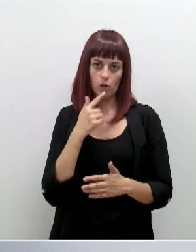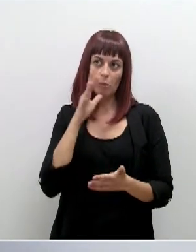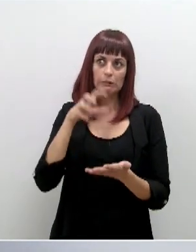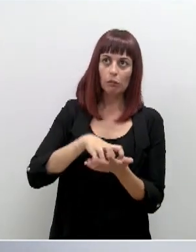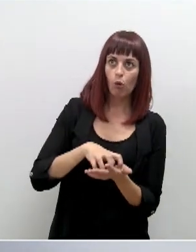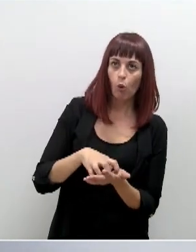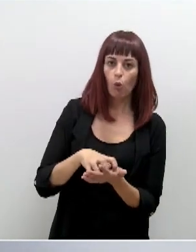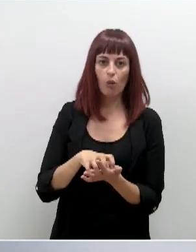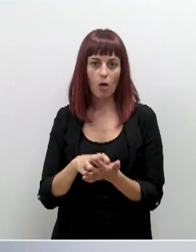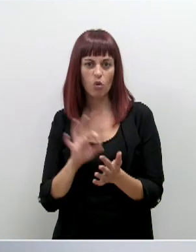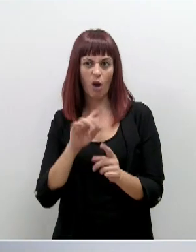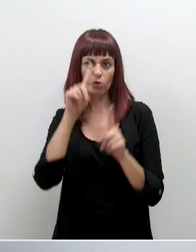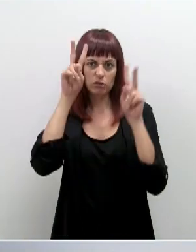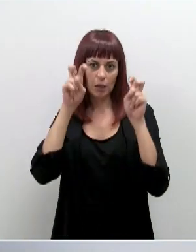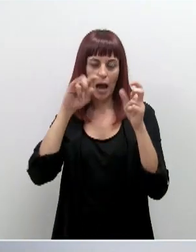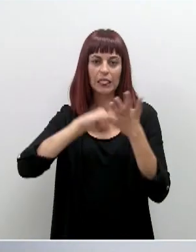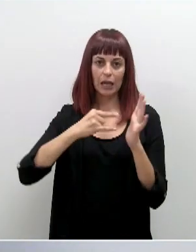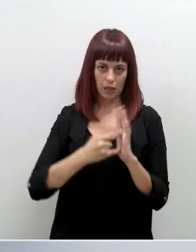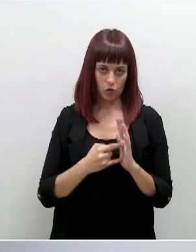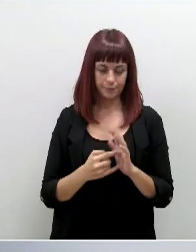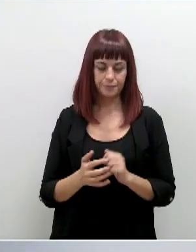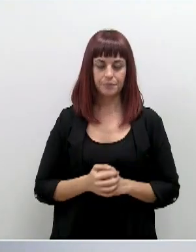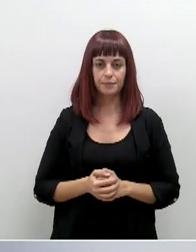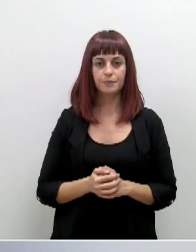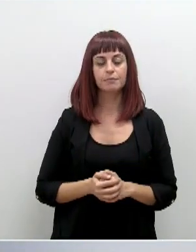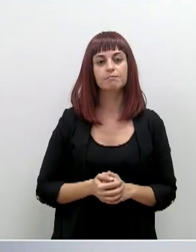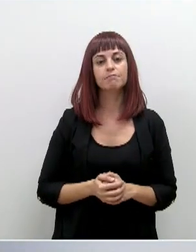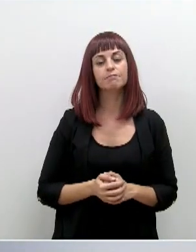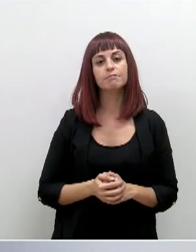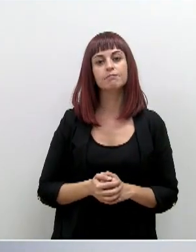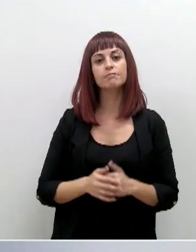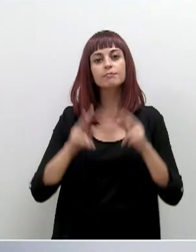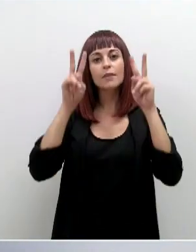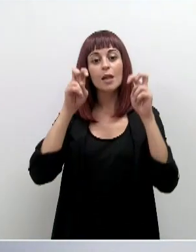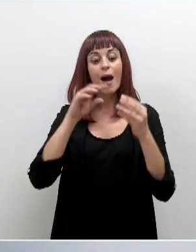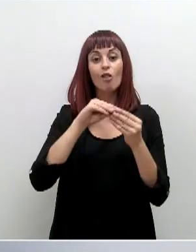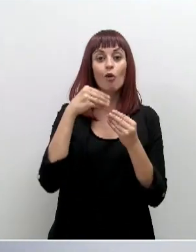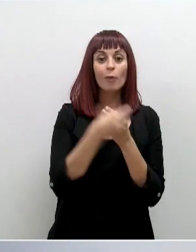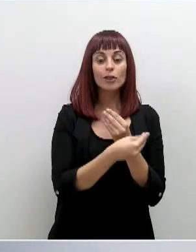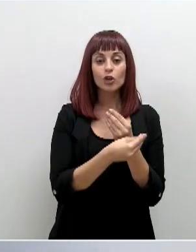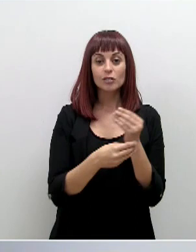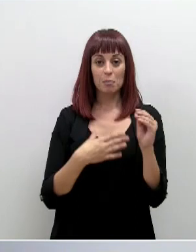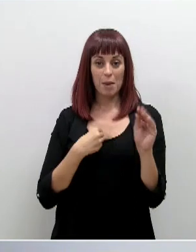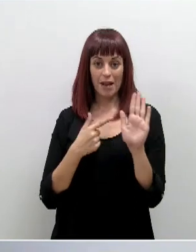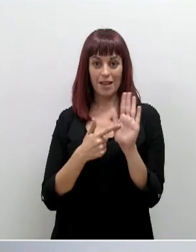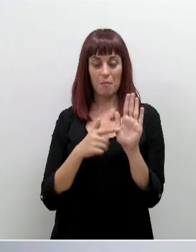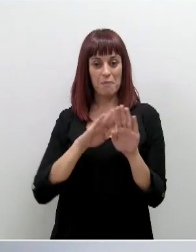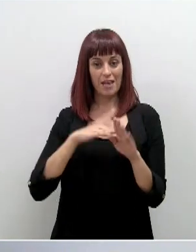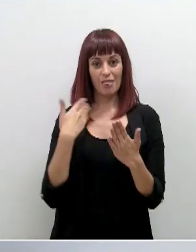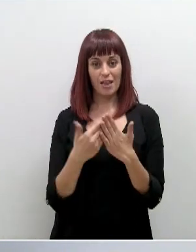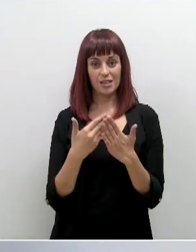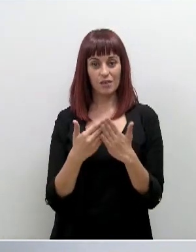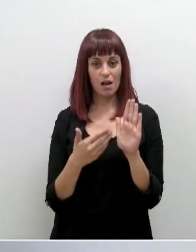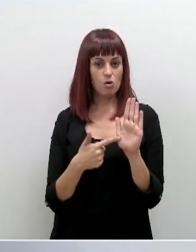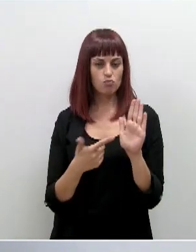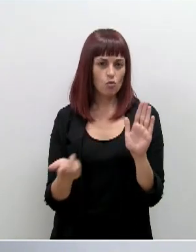de duda o de cuestión técnica. En cuanto a los documentos que se le van a solicitar, son